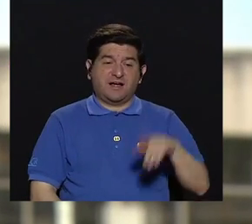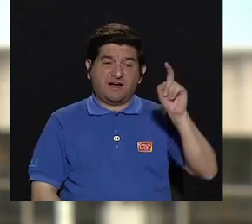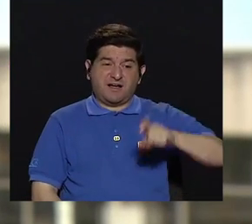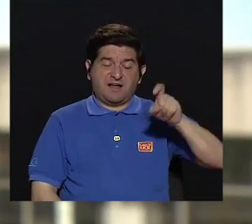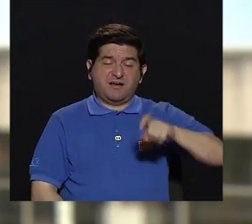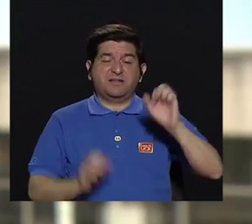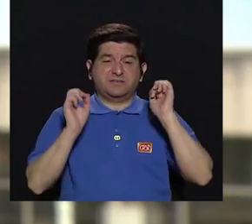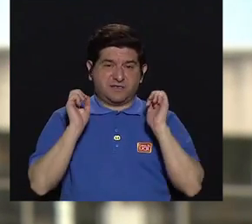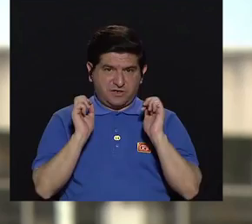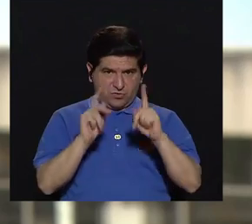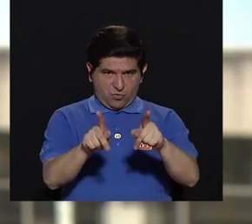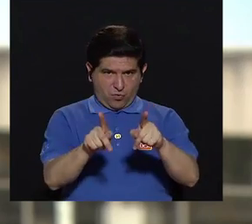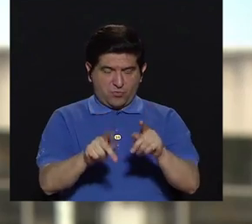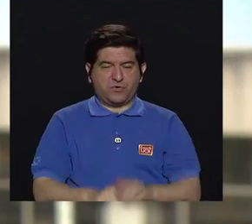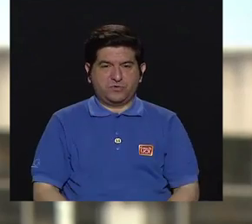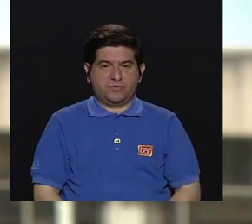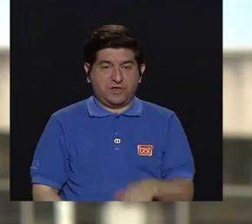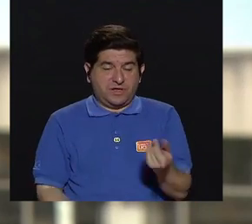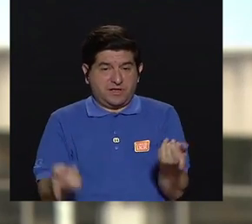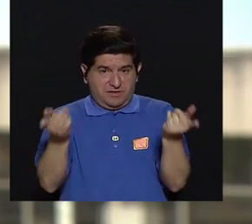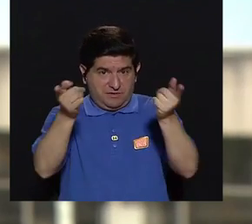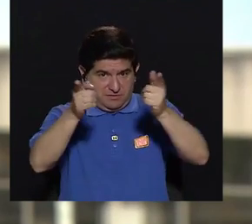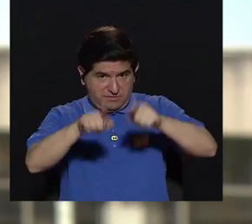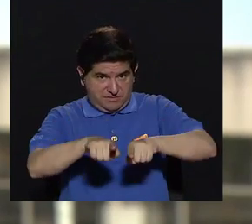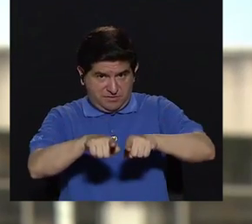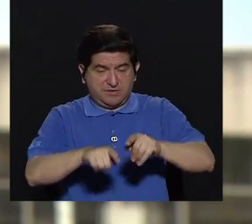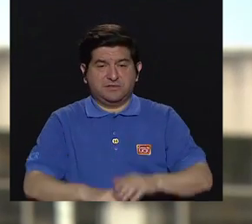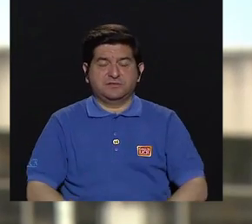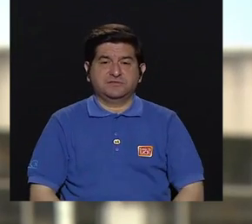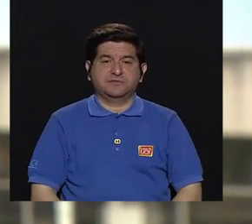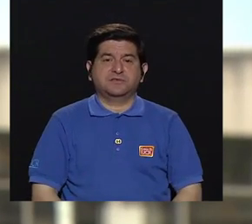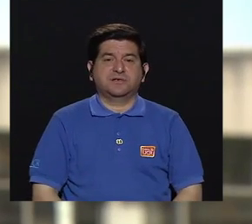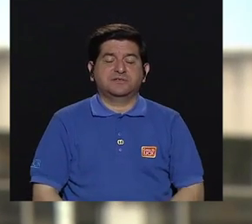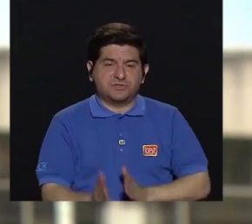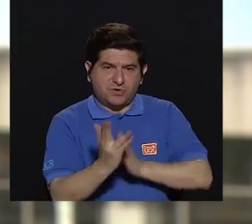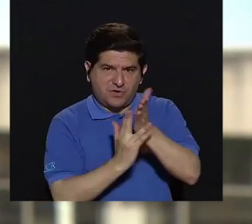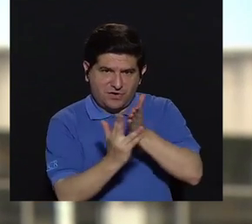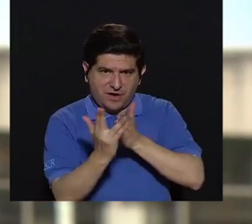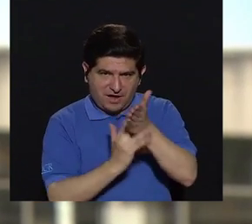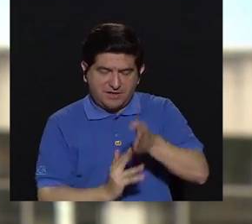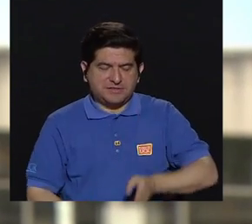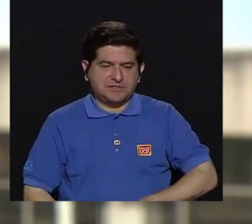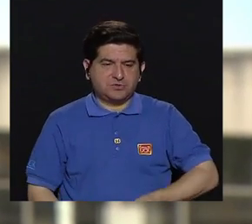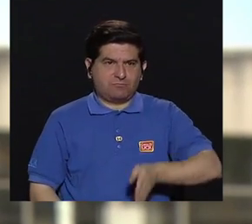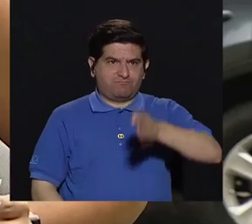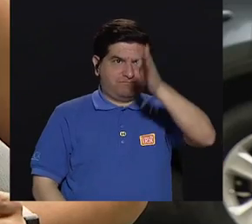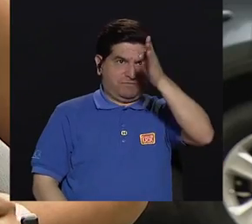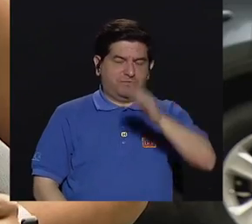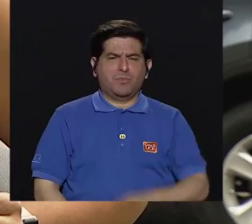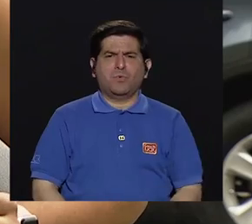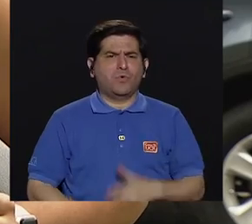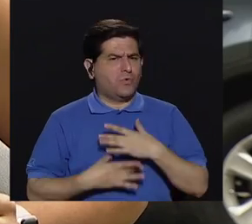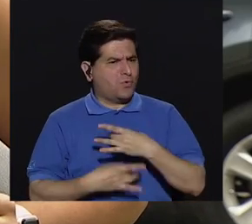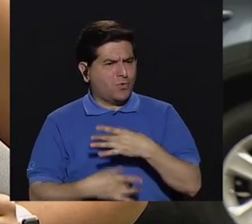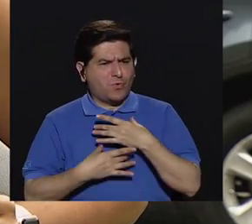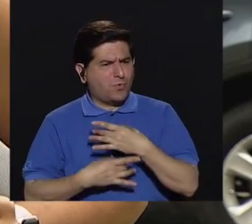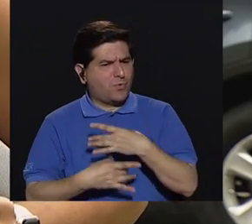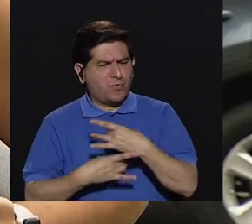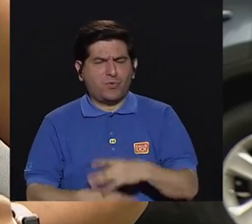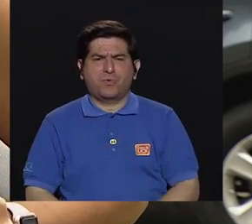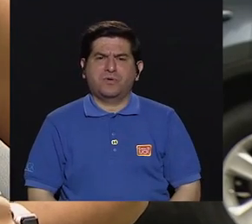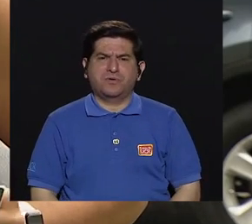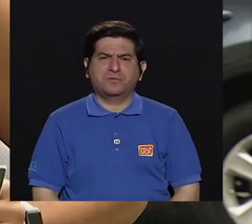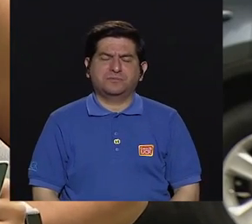se debe facilitar por medio de la accesibilidad vertical. Realmente muy interesante.